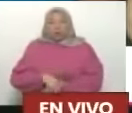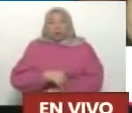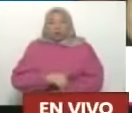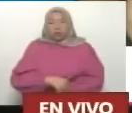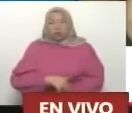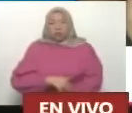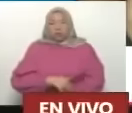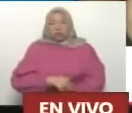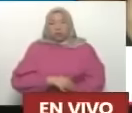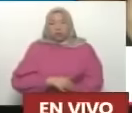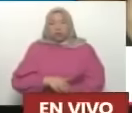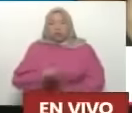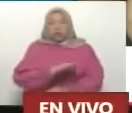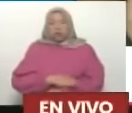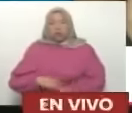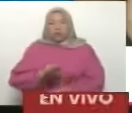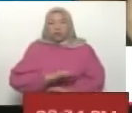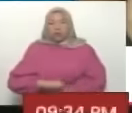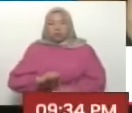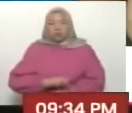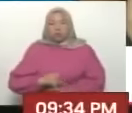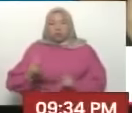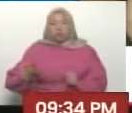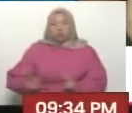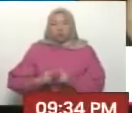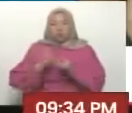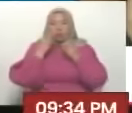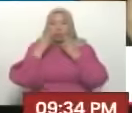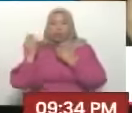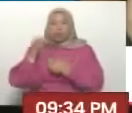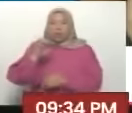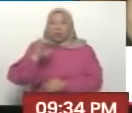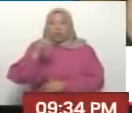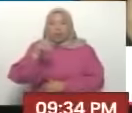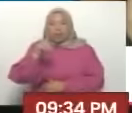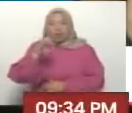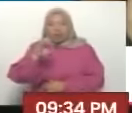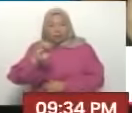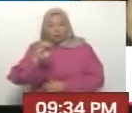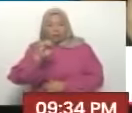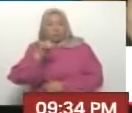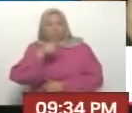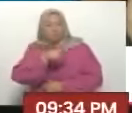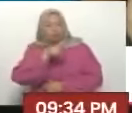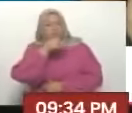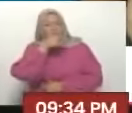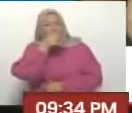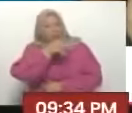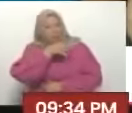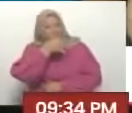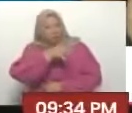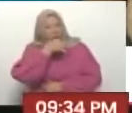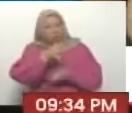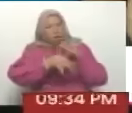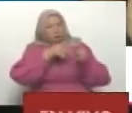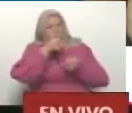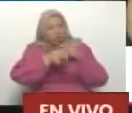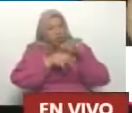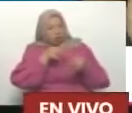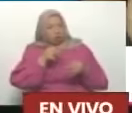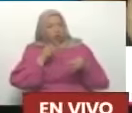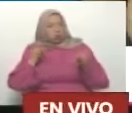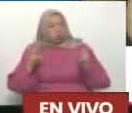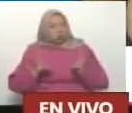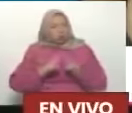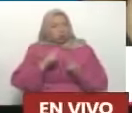inaugurando una plata banda, yo me encontré a Eder. Y Eder me echa el cuento de cómo una vez usted se los